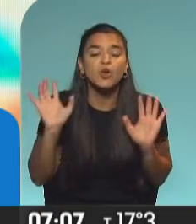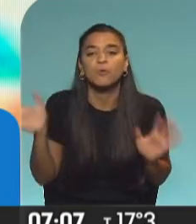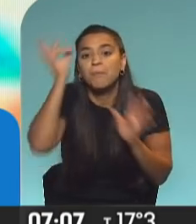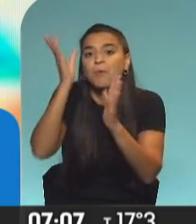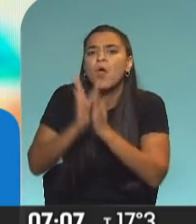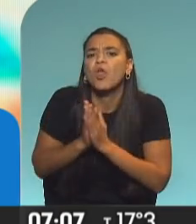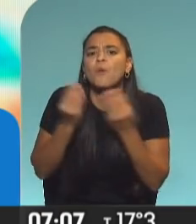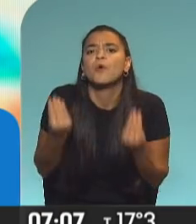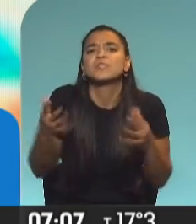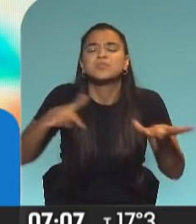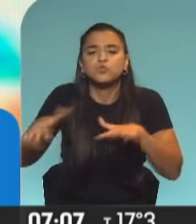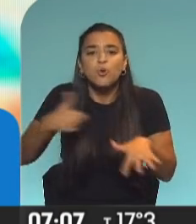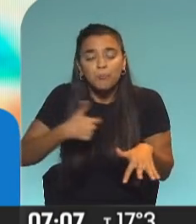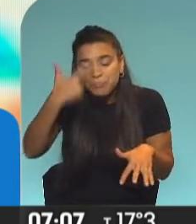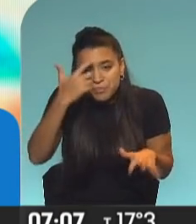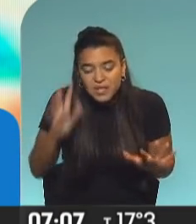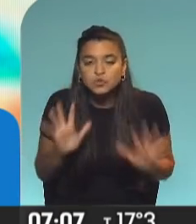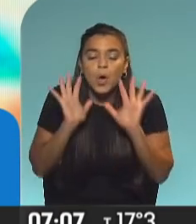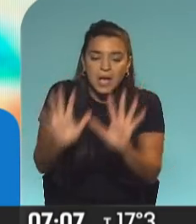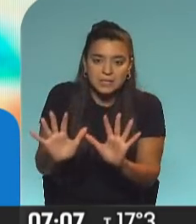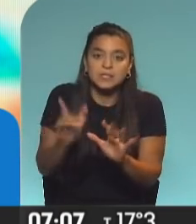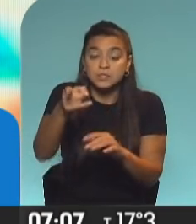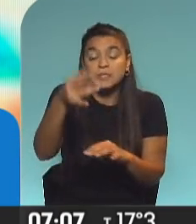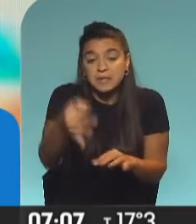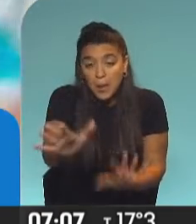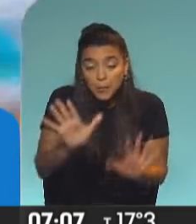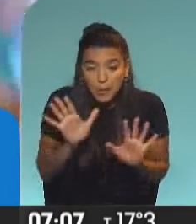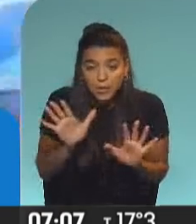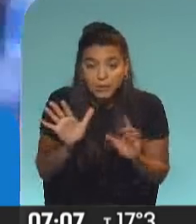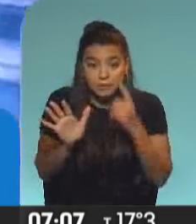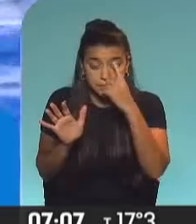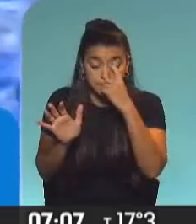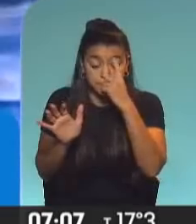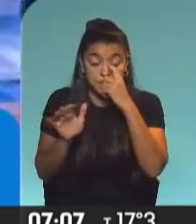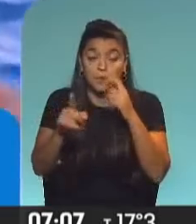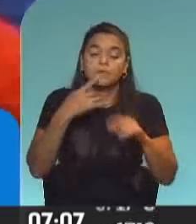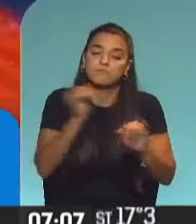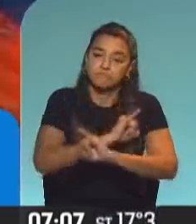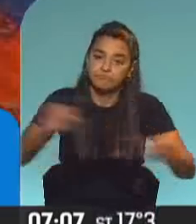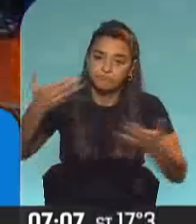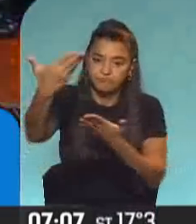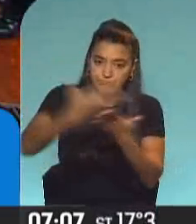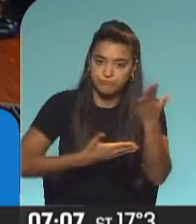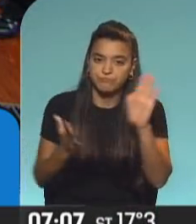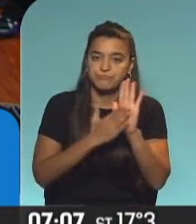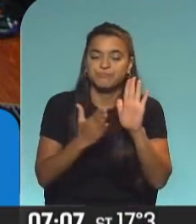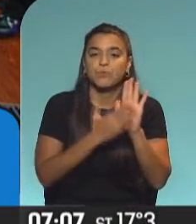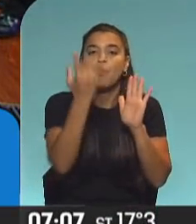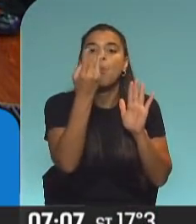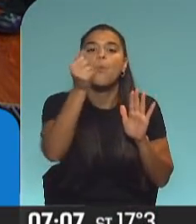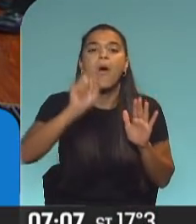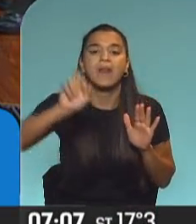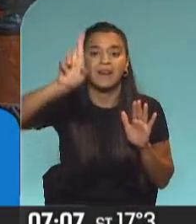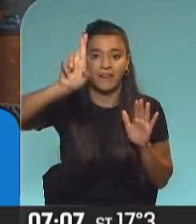disculpas por una situación que crees que es así y eso es lo grave, eso es que no. Bueno, el comunicado de la UAR,